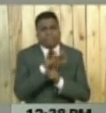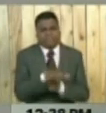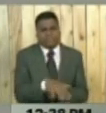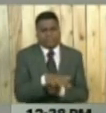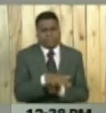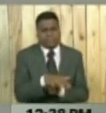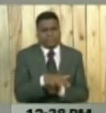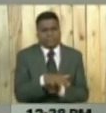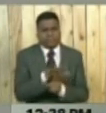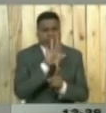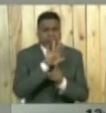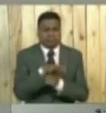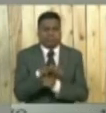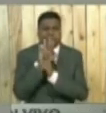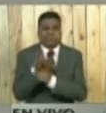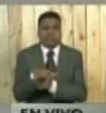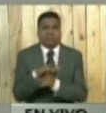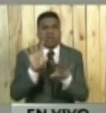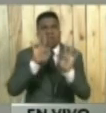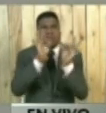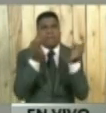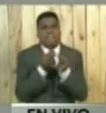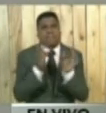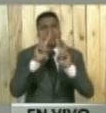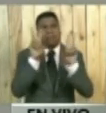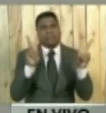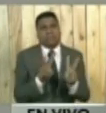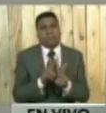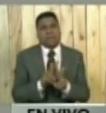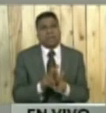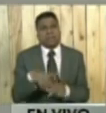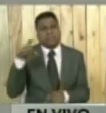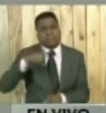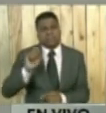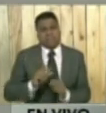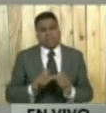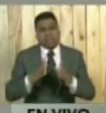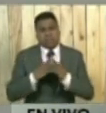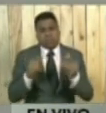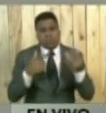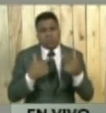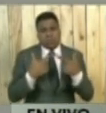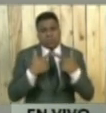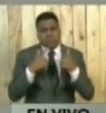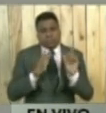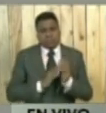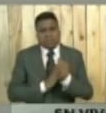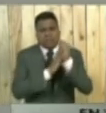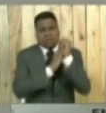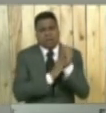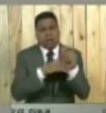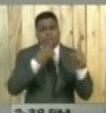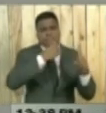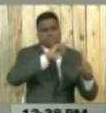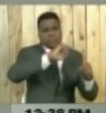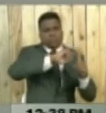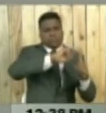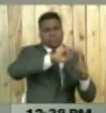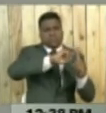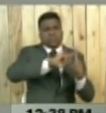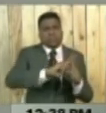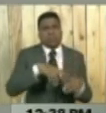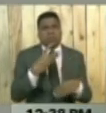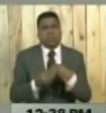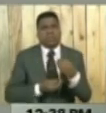Liberarlos y garantizar que vuelva el liderazgo positivo, los poderes comurales y ejercer